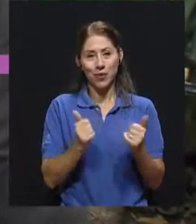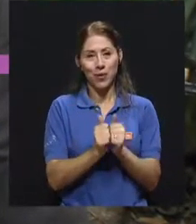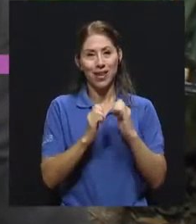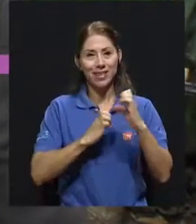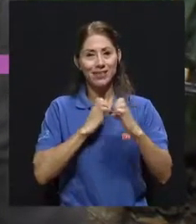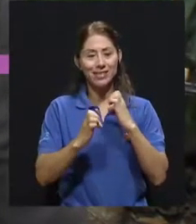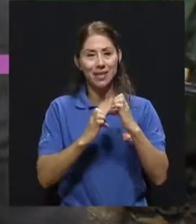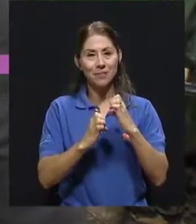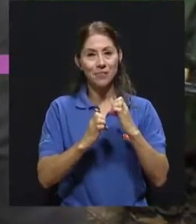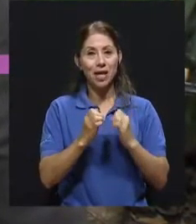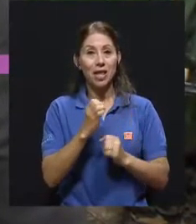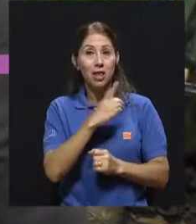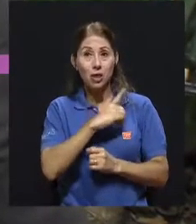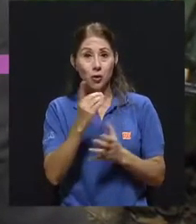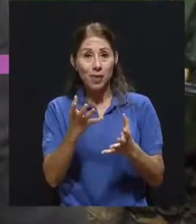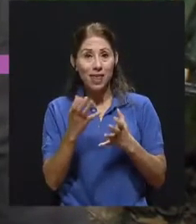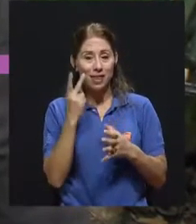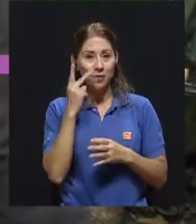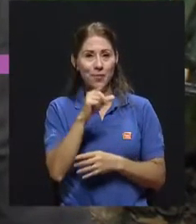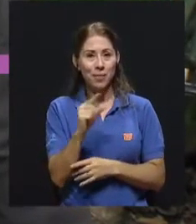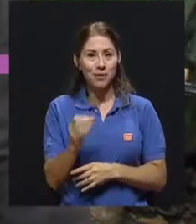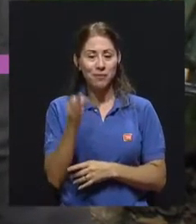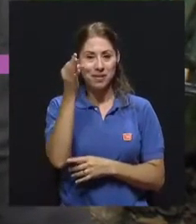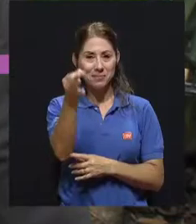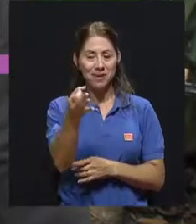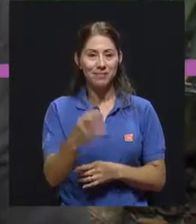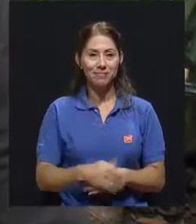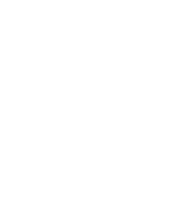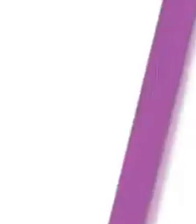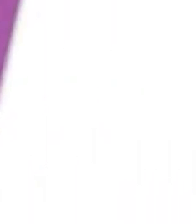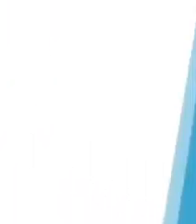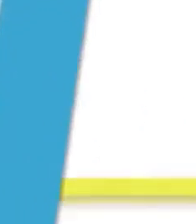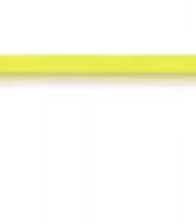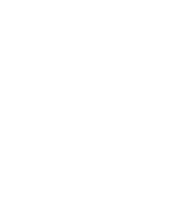Nos vemos Dios mediante la próxima semana y hasta la próxima.